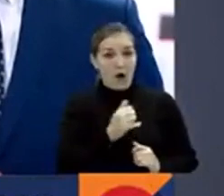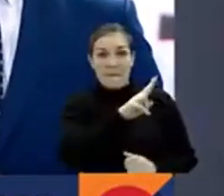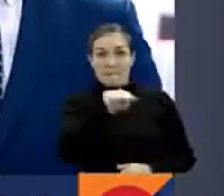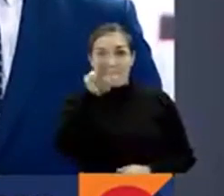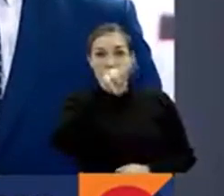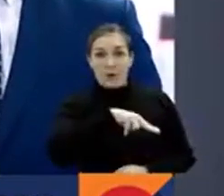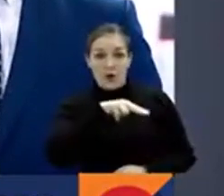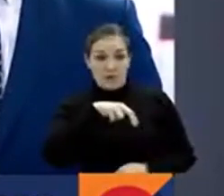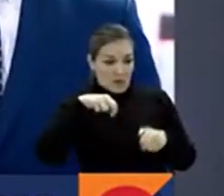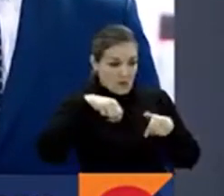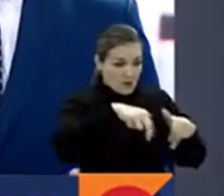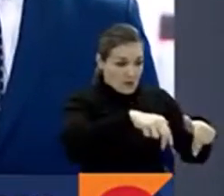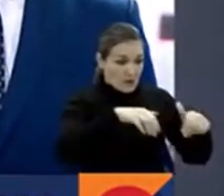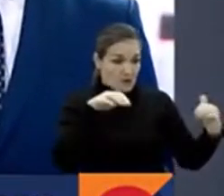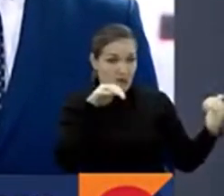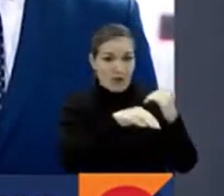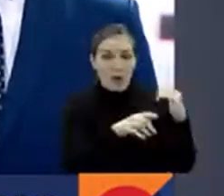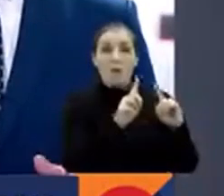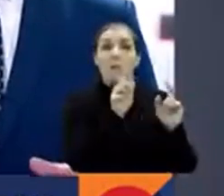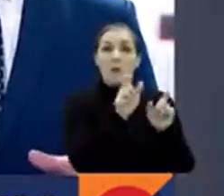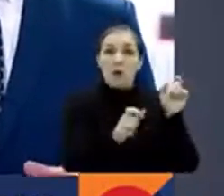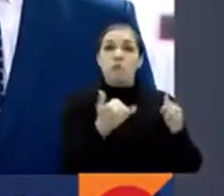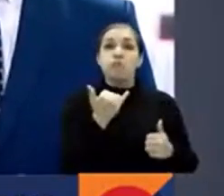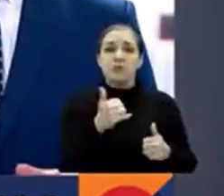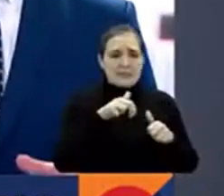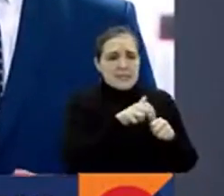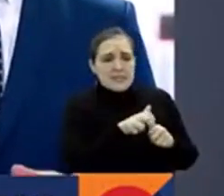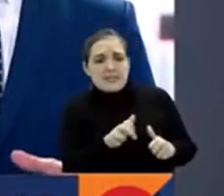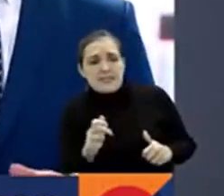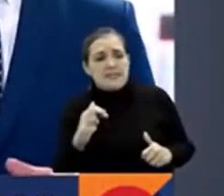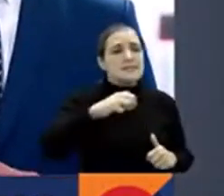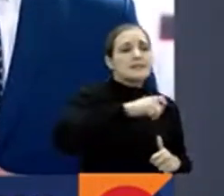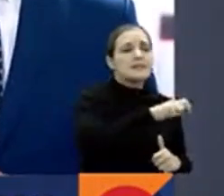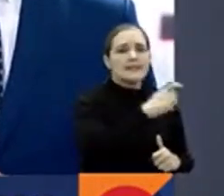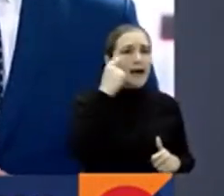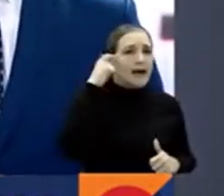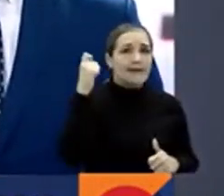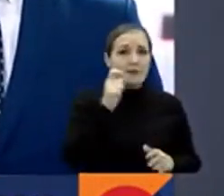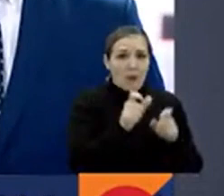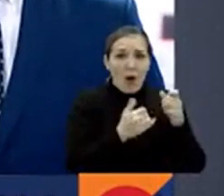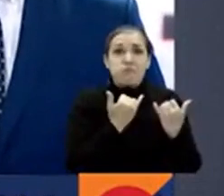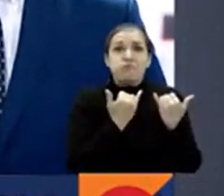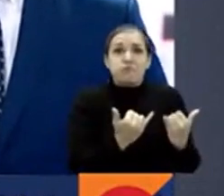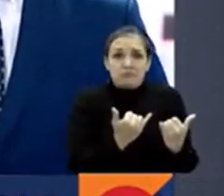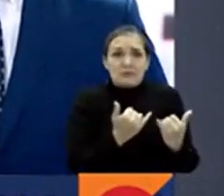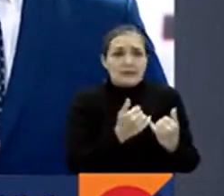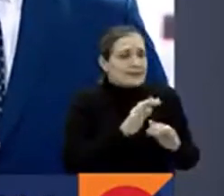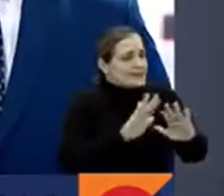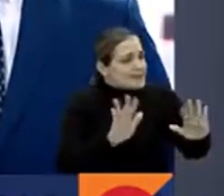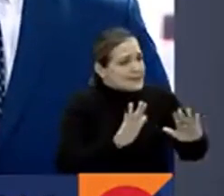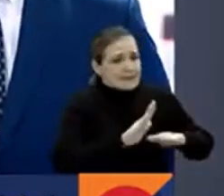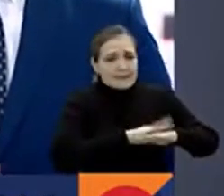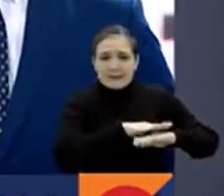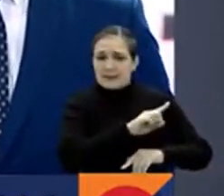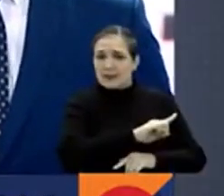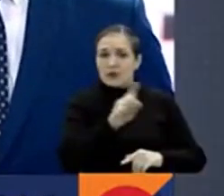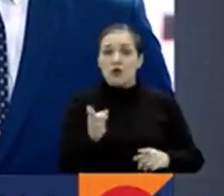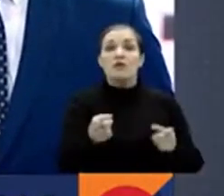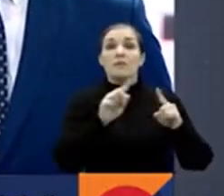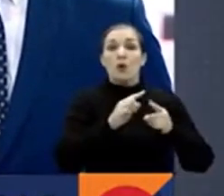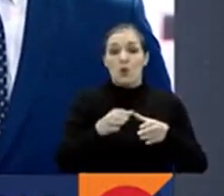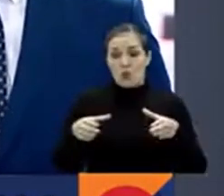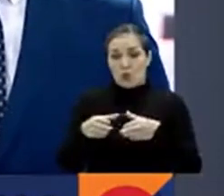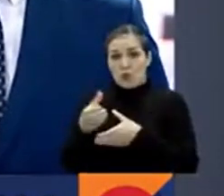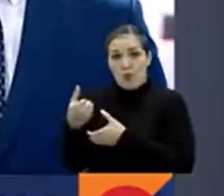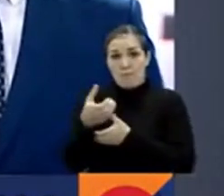el paso de personas por el sector, los ciudadanos continúan arriesgando sus vidas a diario transitando por el lugar. Incluso el Cuerpo de Bomberos